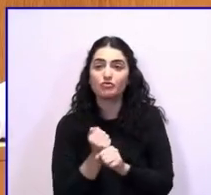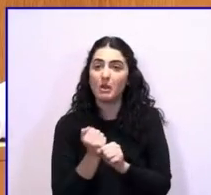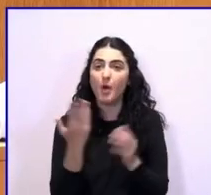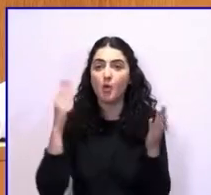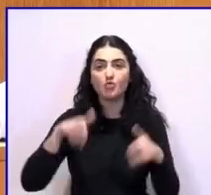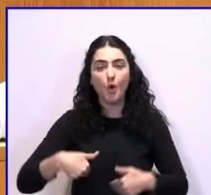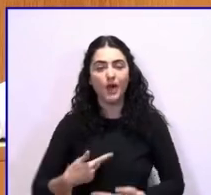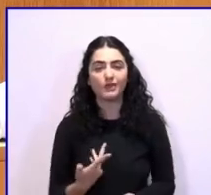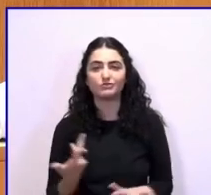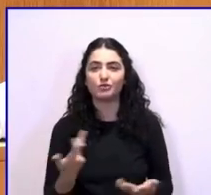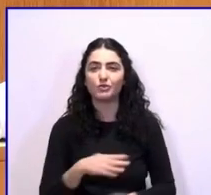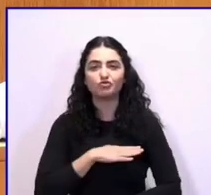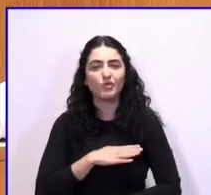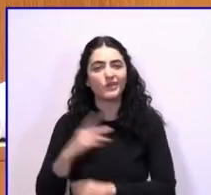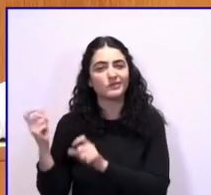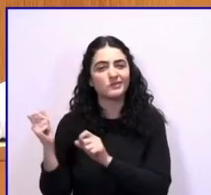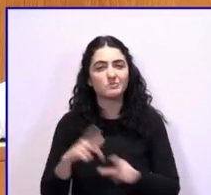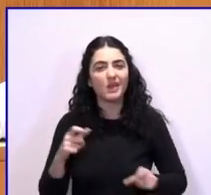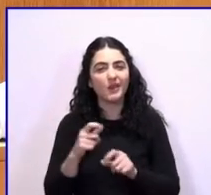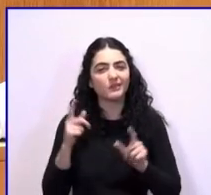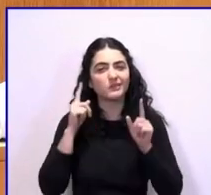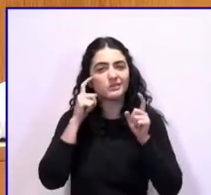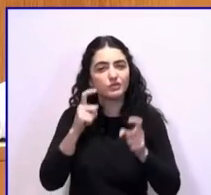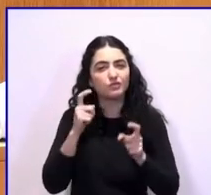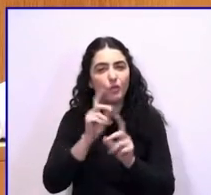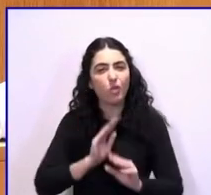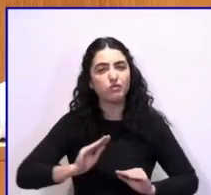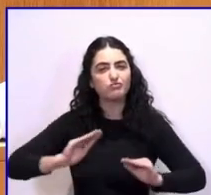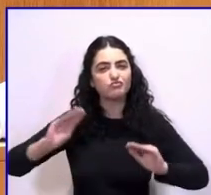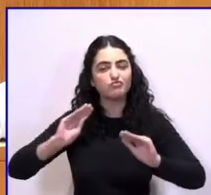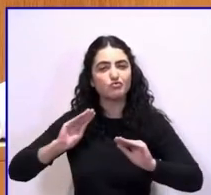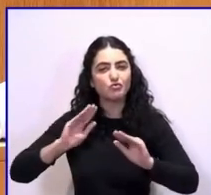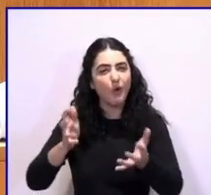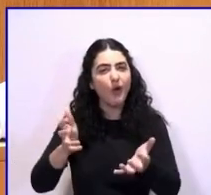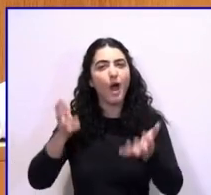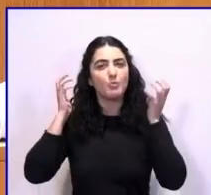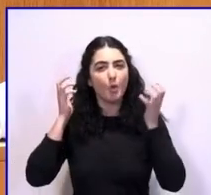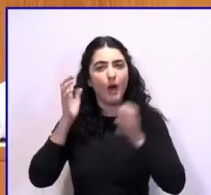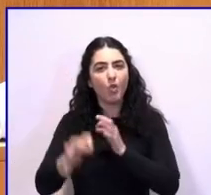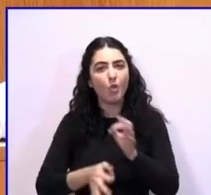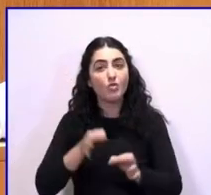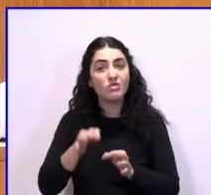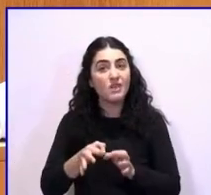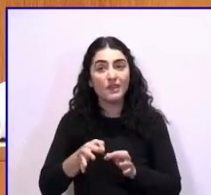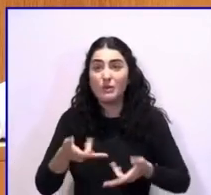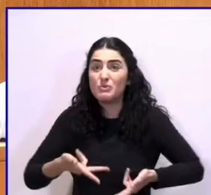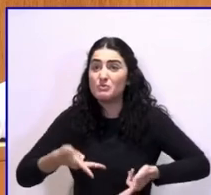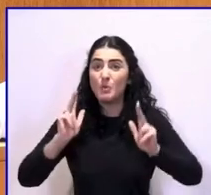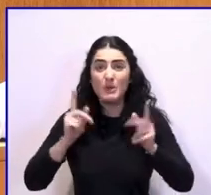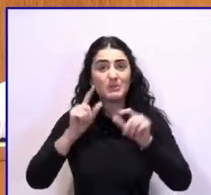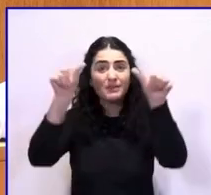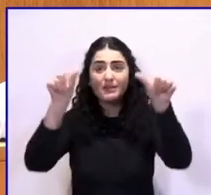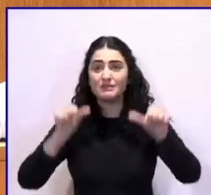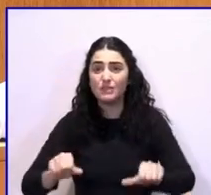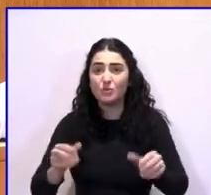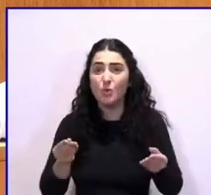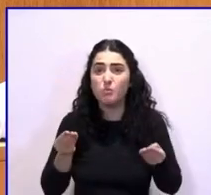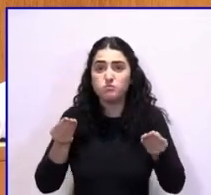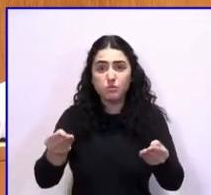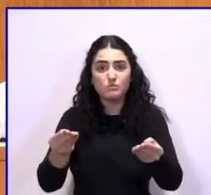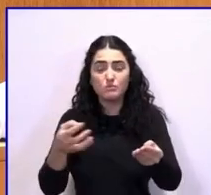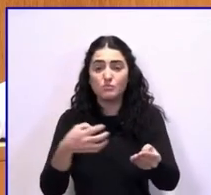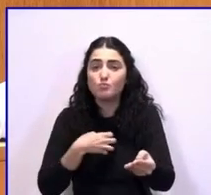esfuerzo han sacado su ciclo y que no se les está permitiendo titular, no se les está permitiendo